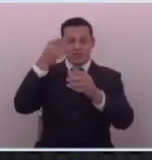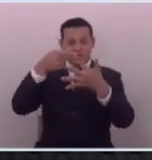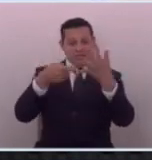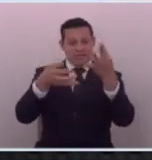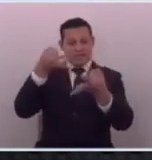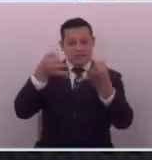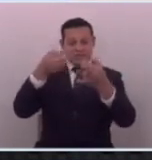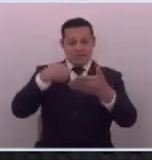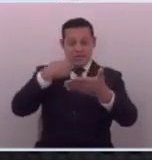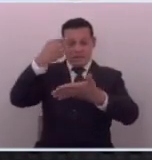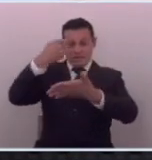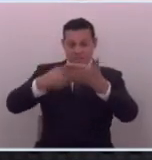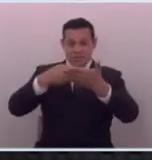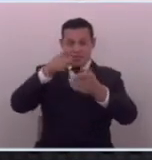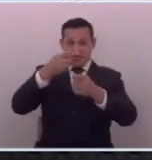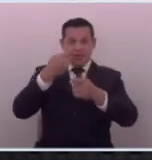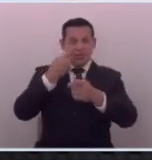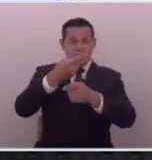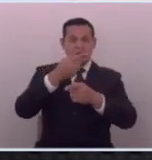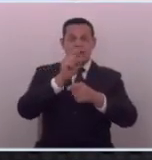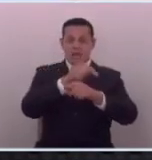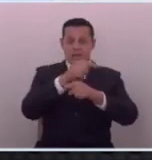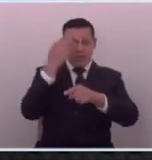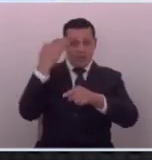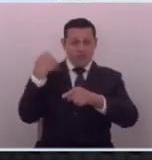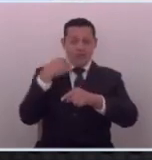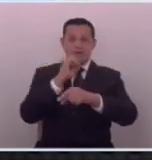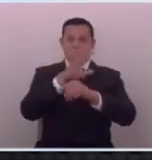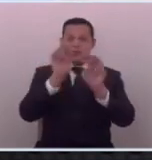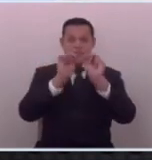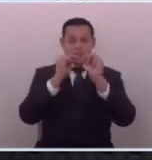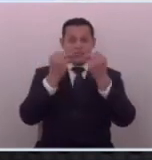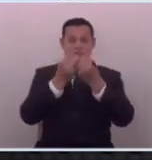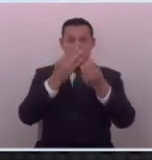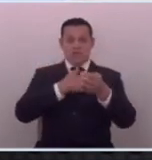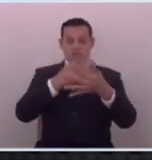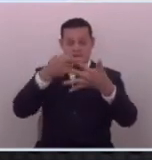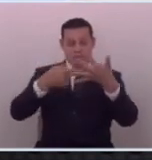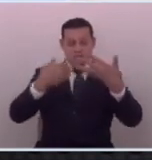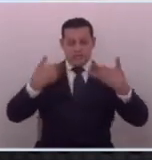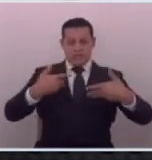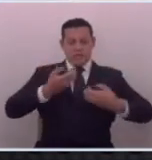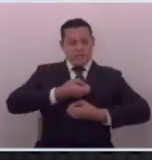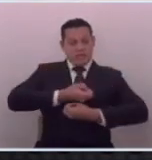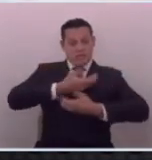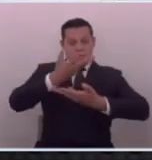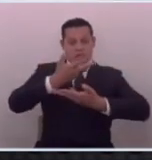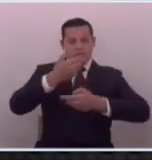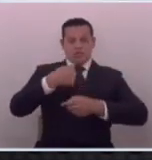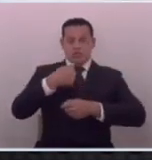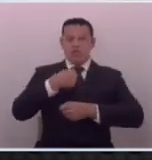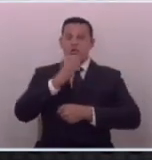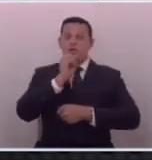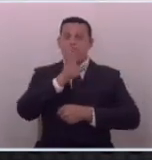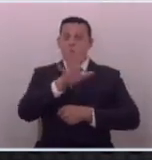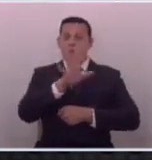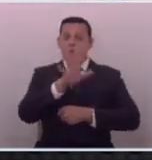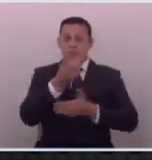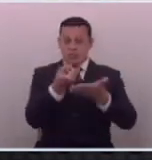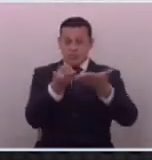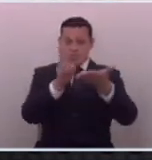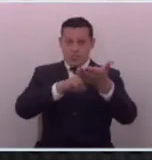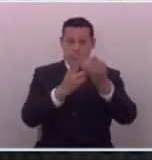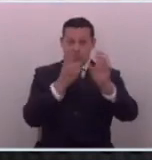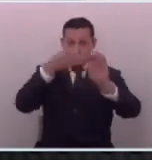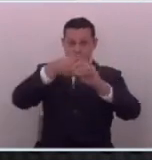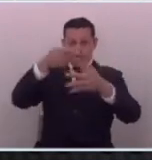ley por la que me sancionaron y si ustedes ven ella está diciendo que las pandillas tienen derecho a expresarse porque yo dije o cuando introdujimos